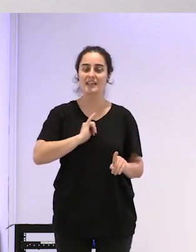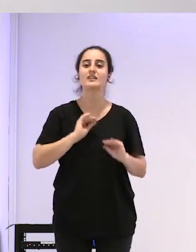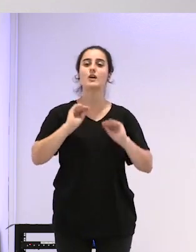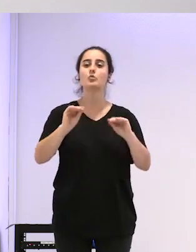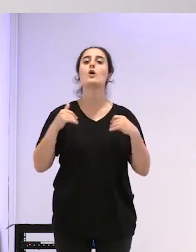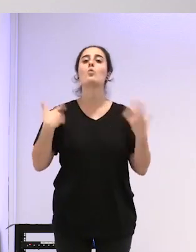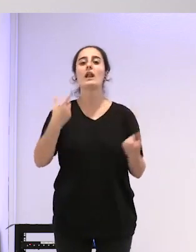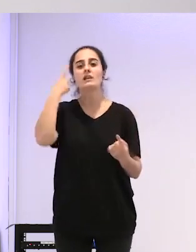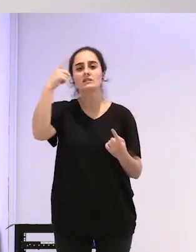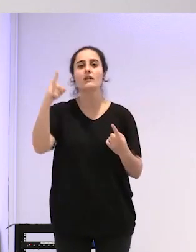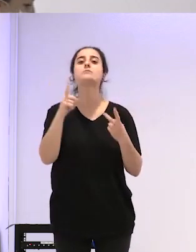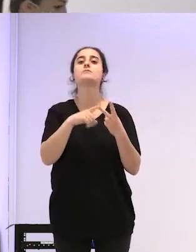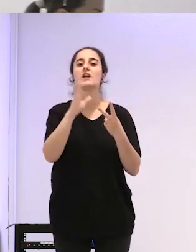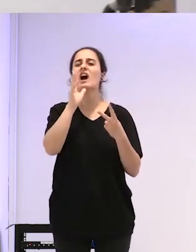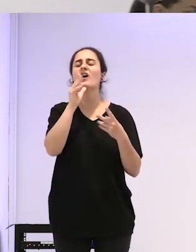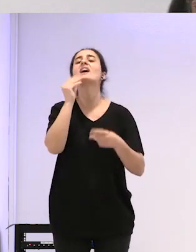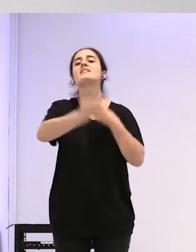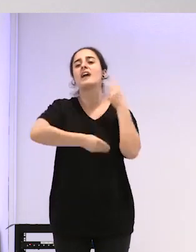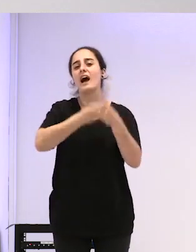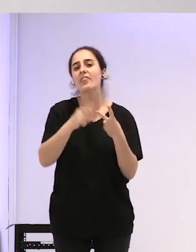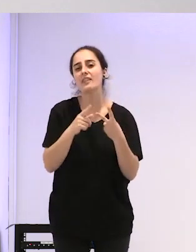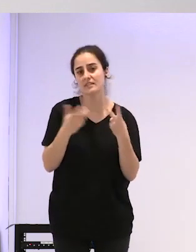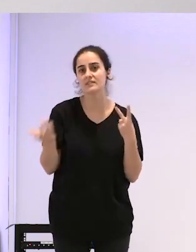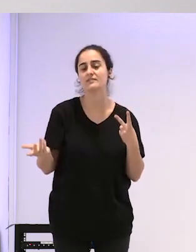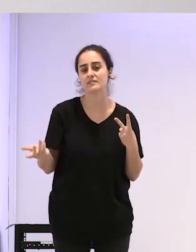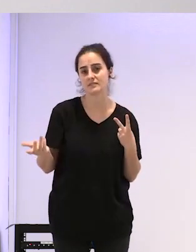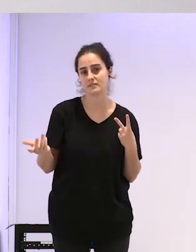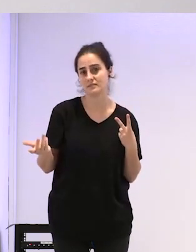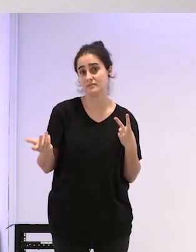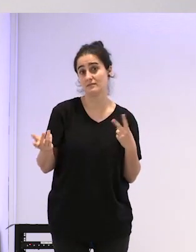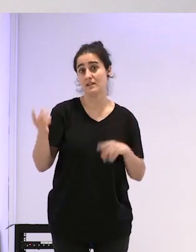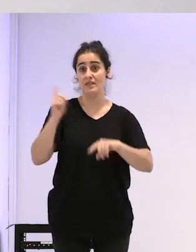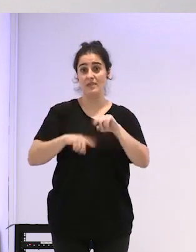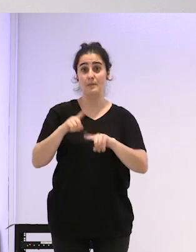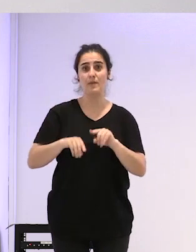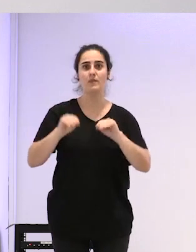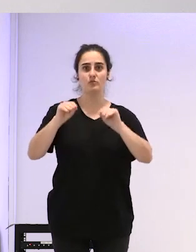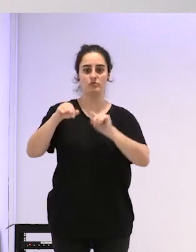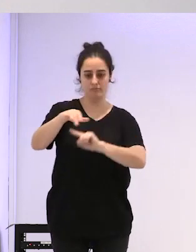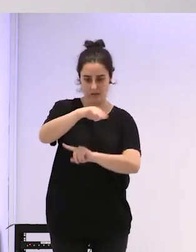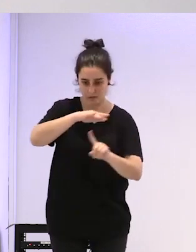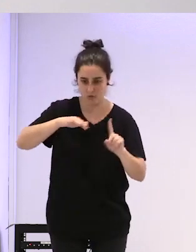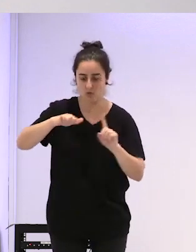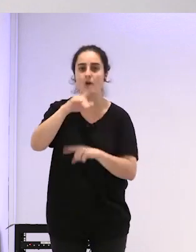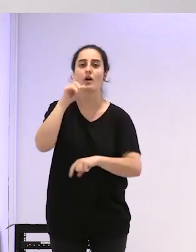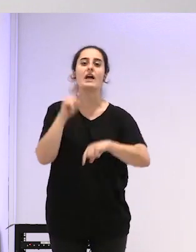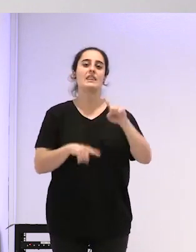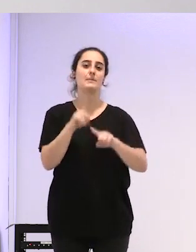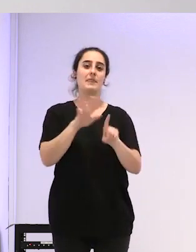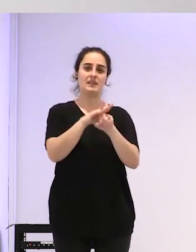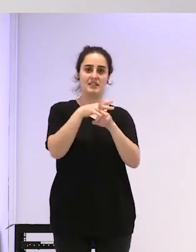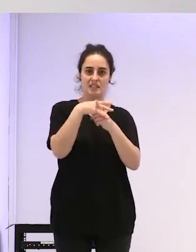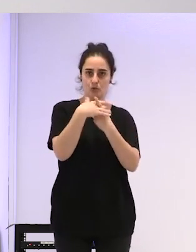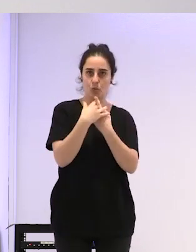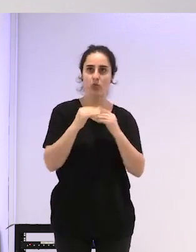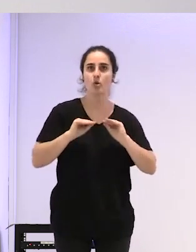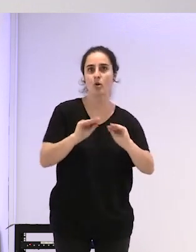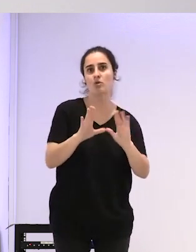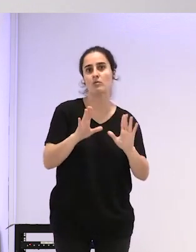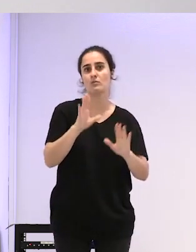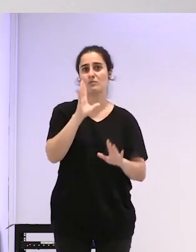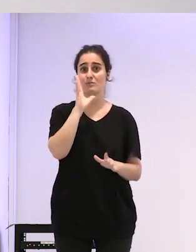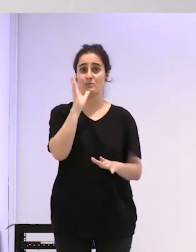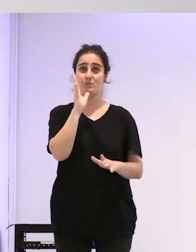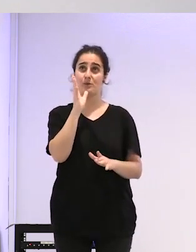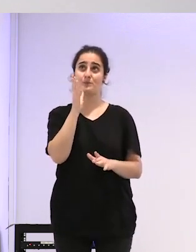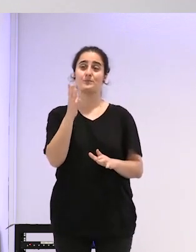¿no? qué capacidad o qué posibilidades en función de cómo tengas el entorno en función de tu situación porque no es lo